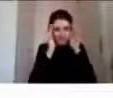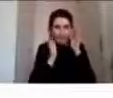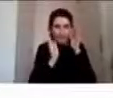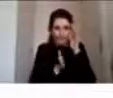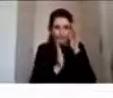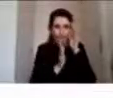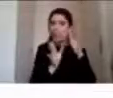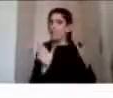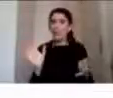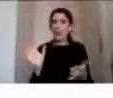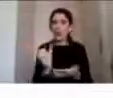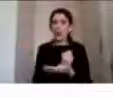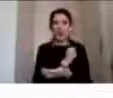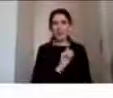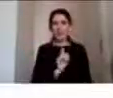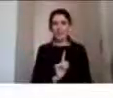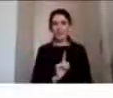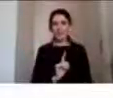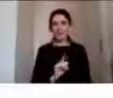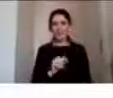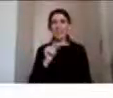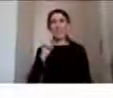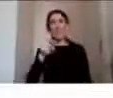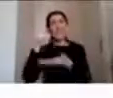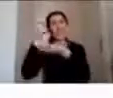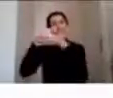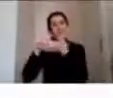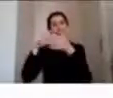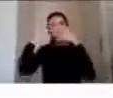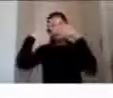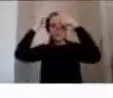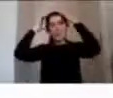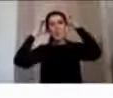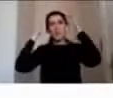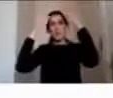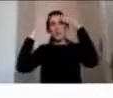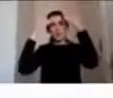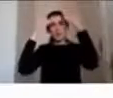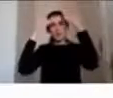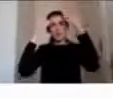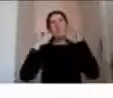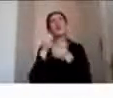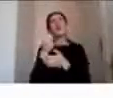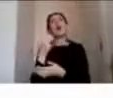nos permite aclarar este punto y orientar también las intervenciones y apoyos que se requieren